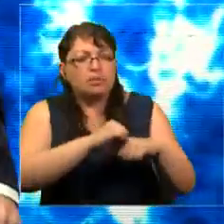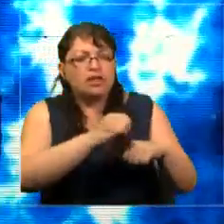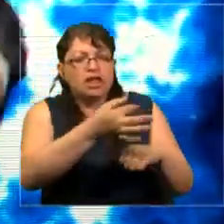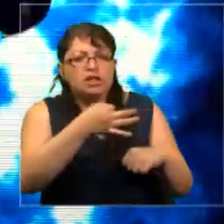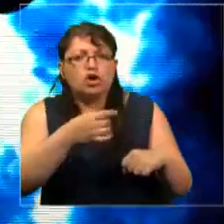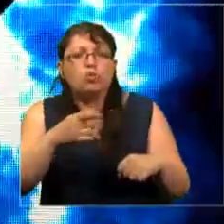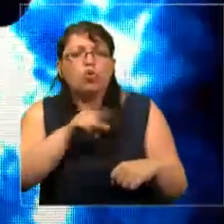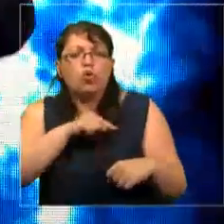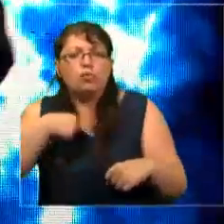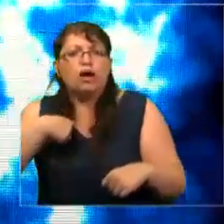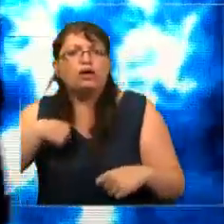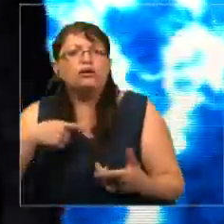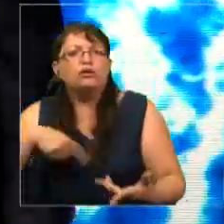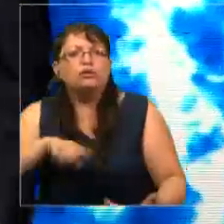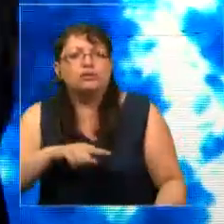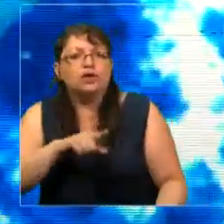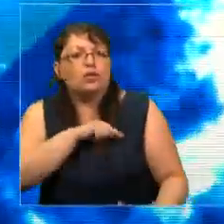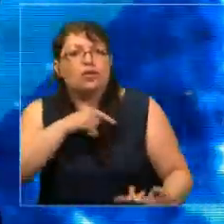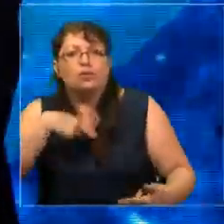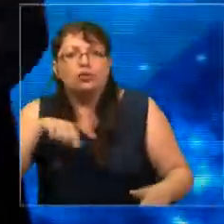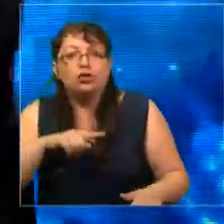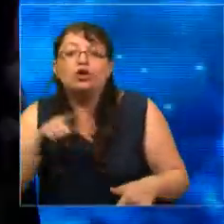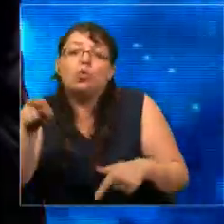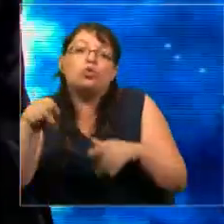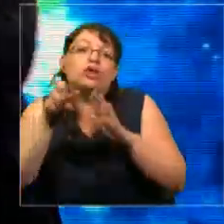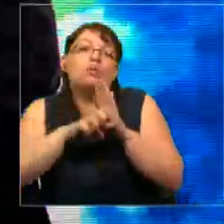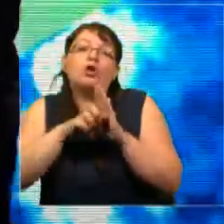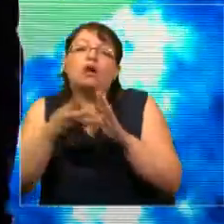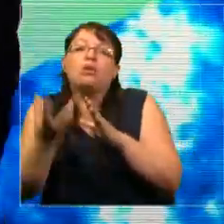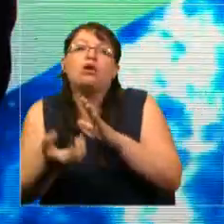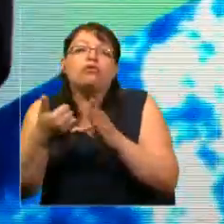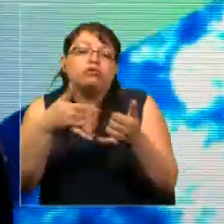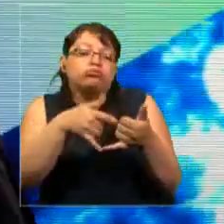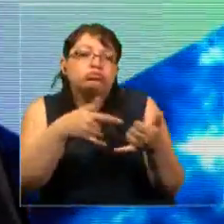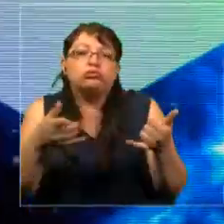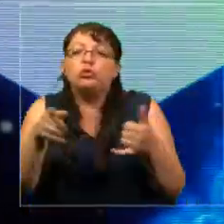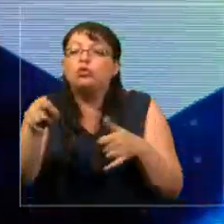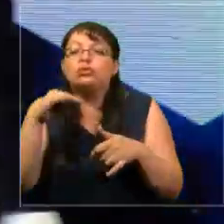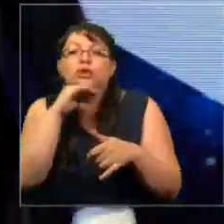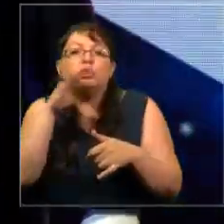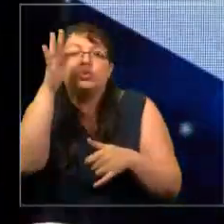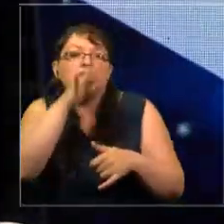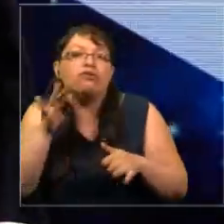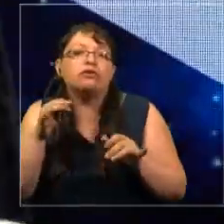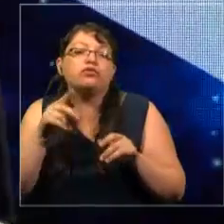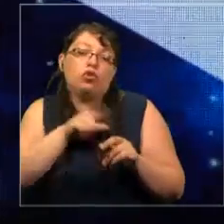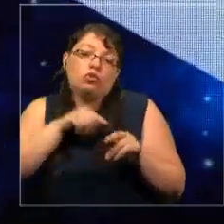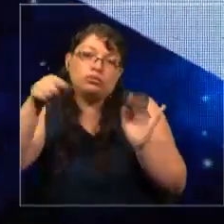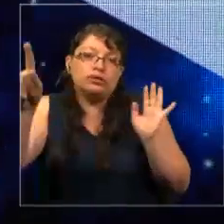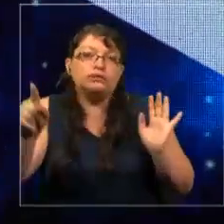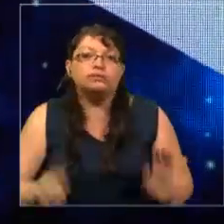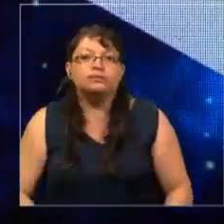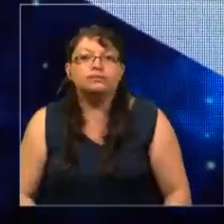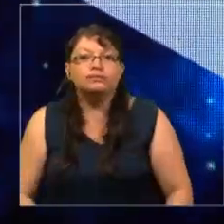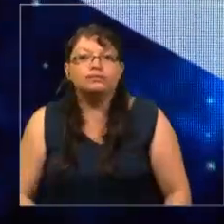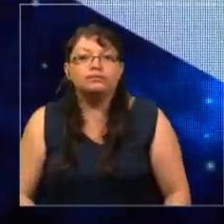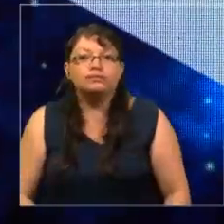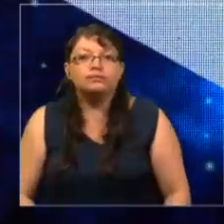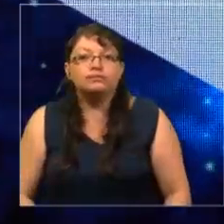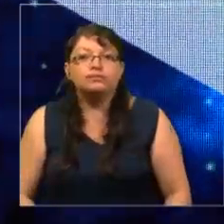nuestra situación de privacidad es nuestra culpa. Usted instaló la aplicación, usted usa Facebook, es su culpa. Es como